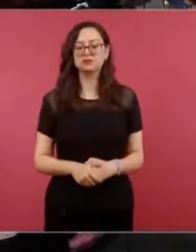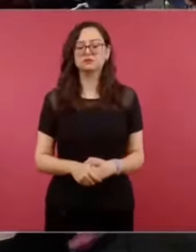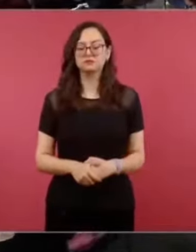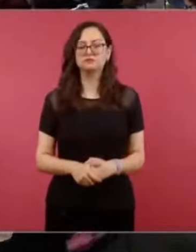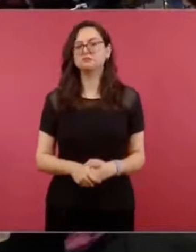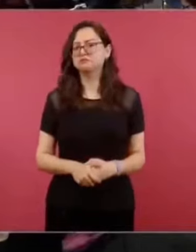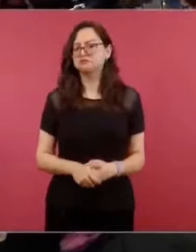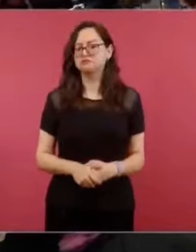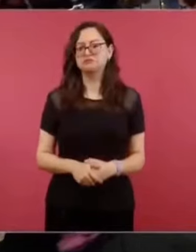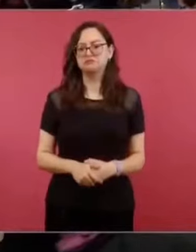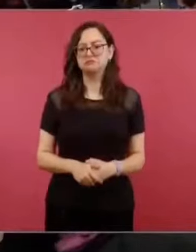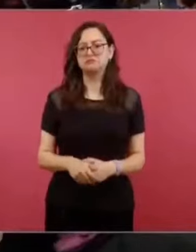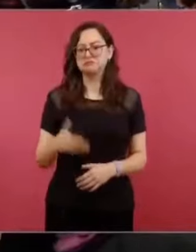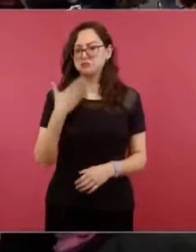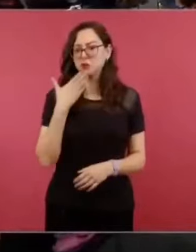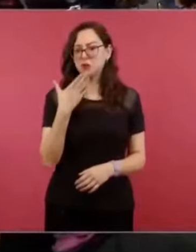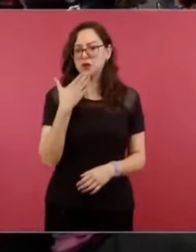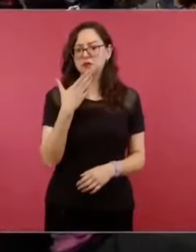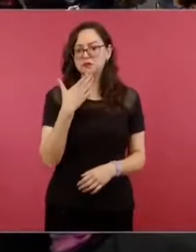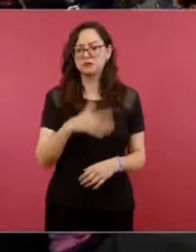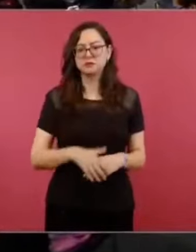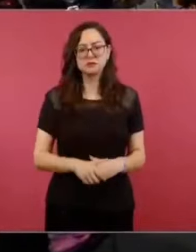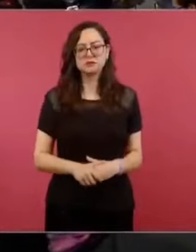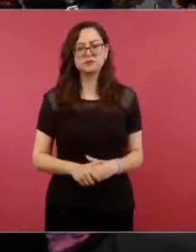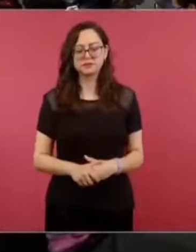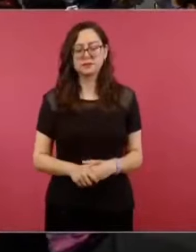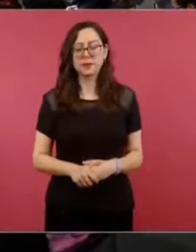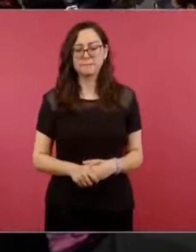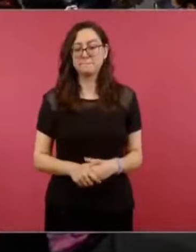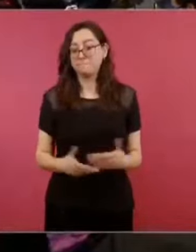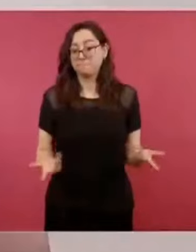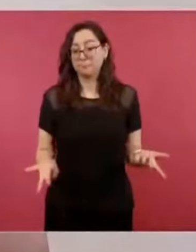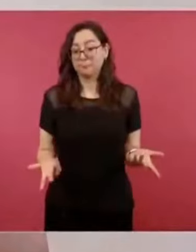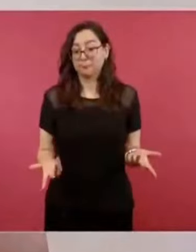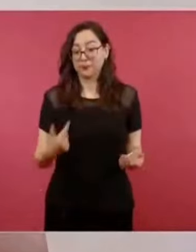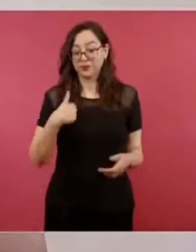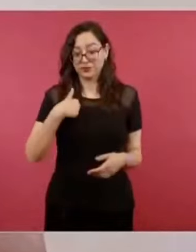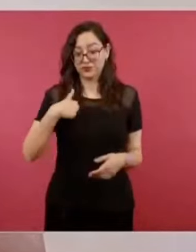estamos bien, de buenas.